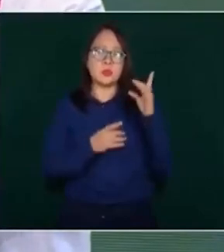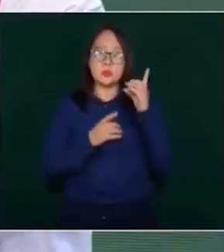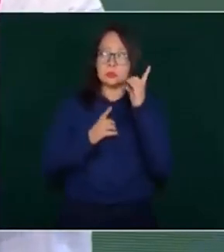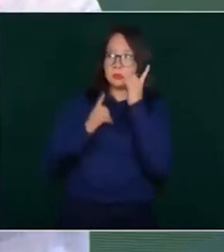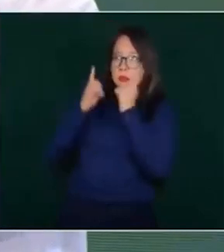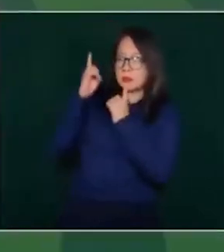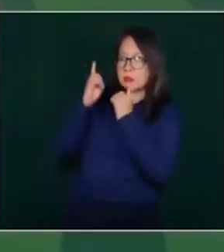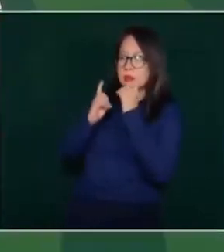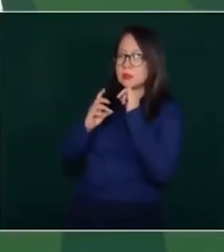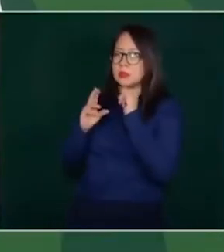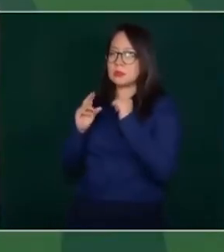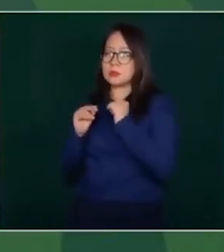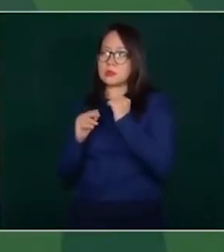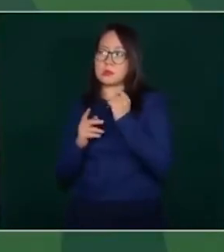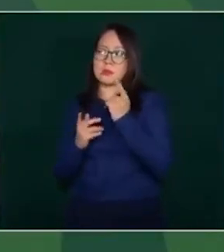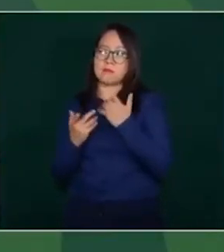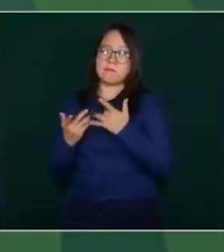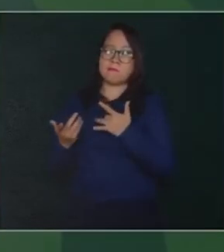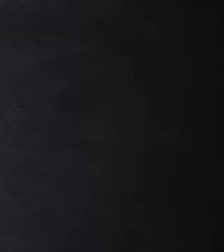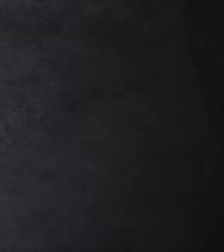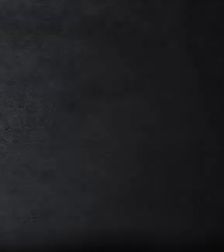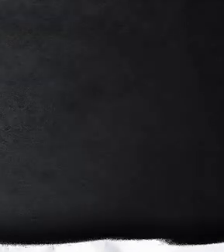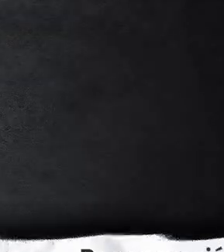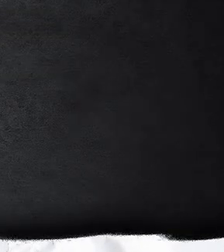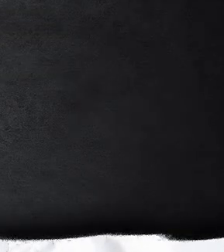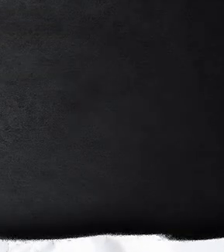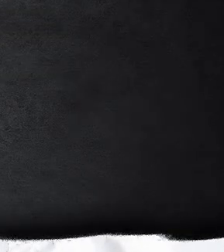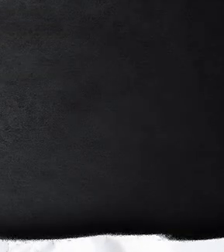y se aclare.